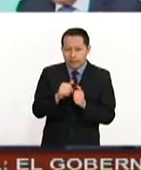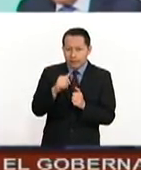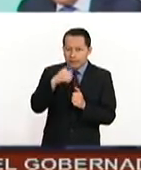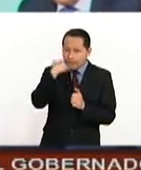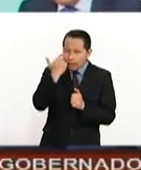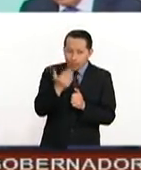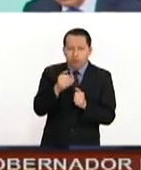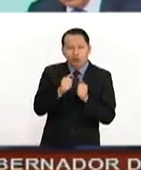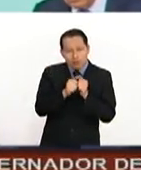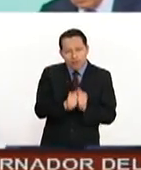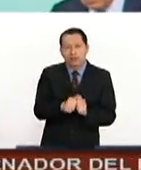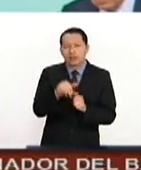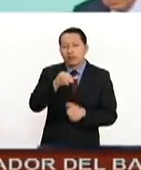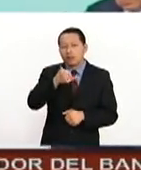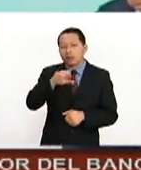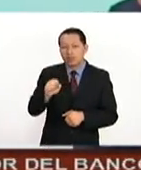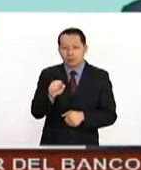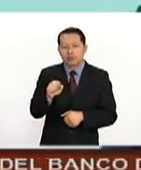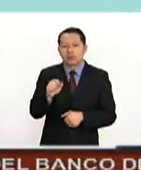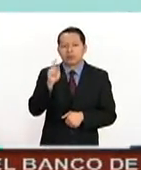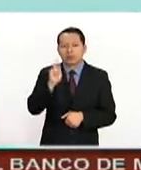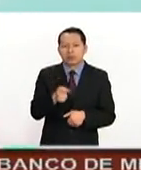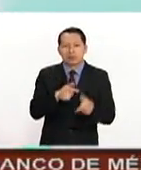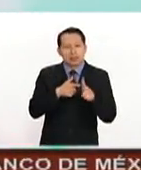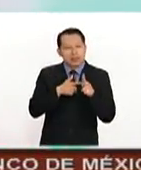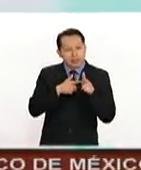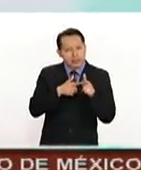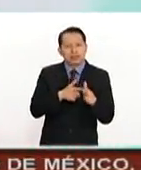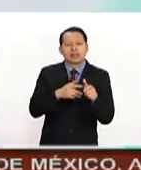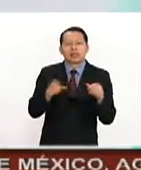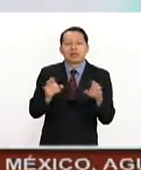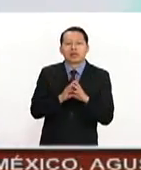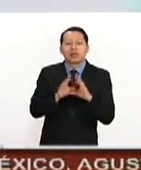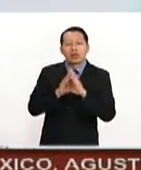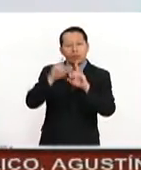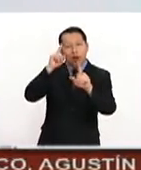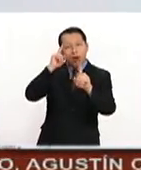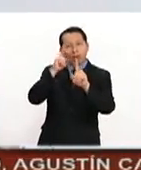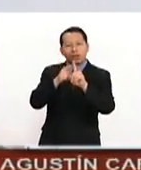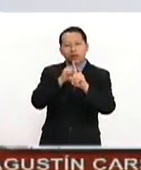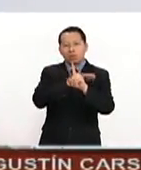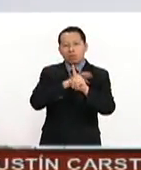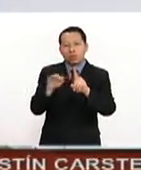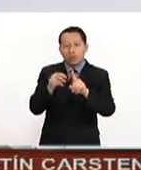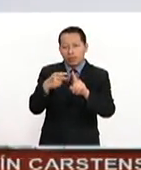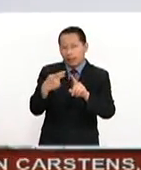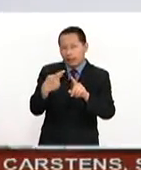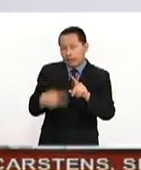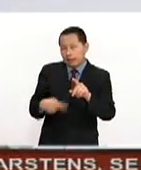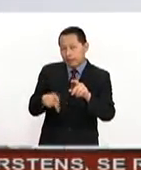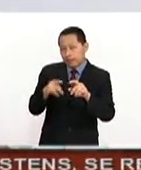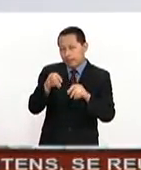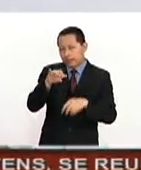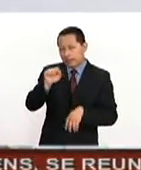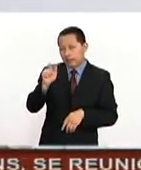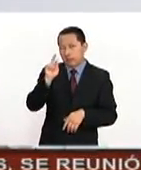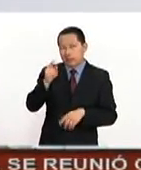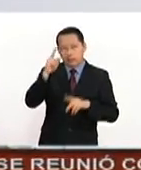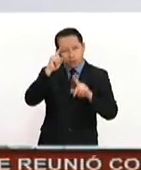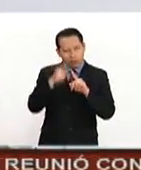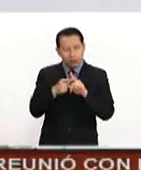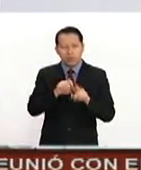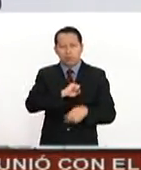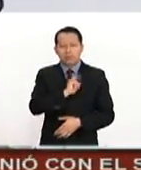queden en el IMSS y se queden siguiendo con el objetivo de nuestro instituto, que es la salud